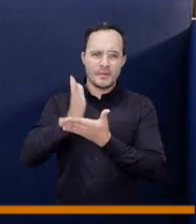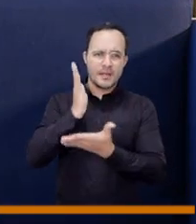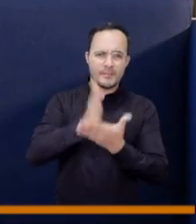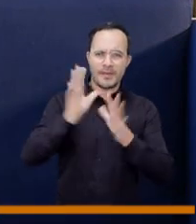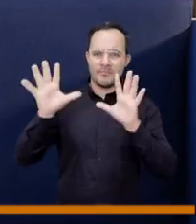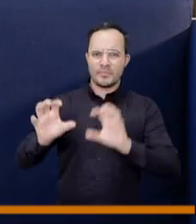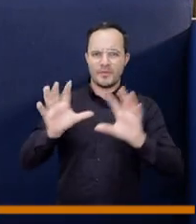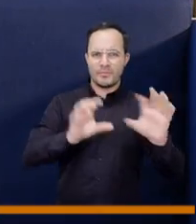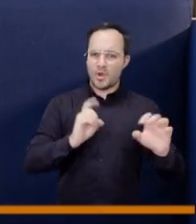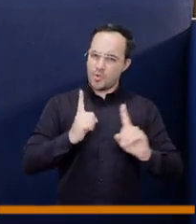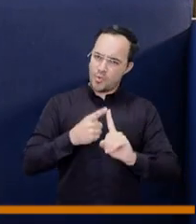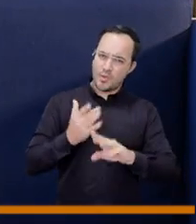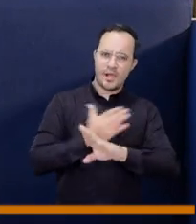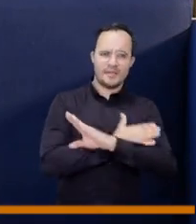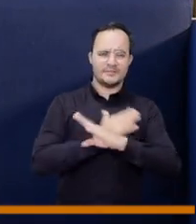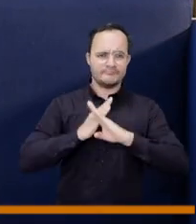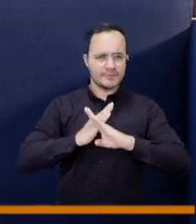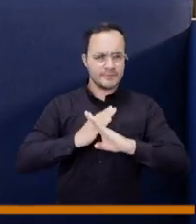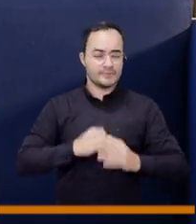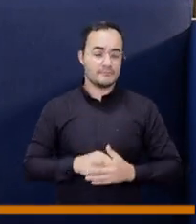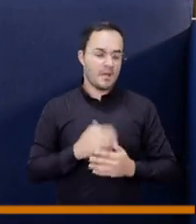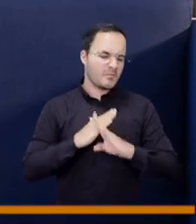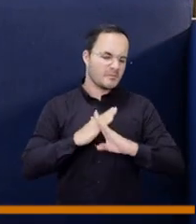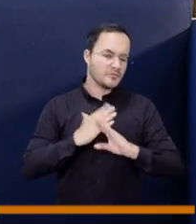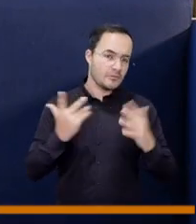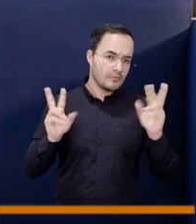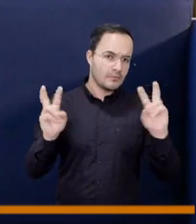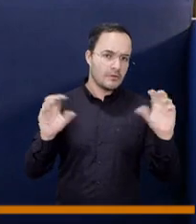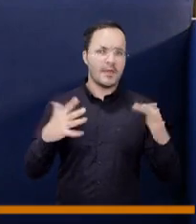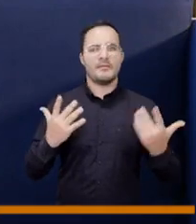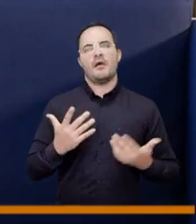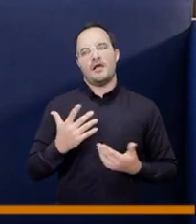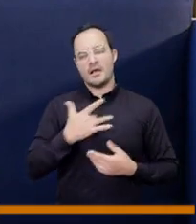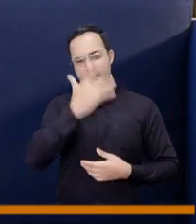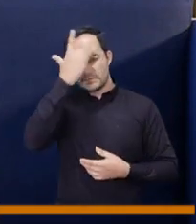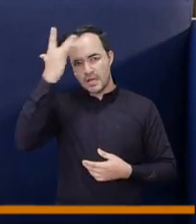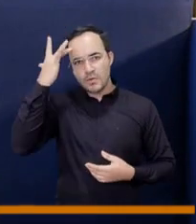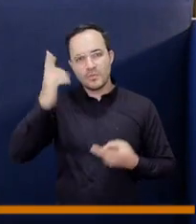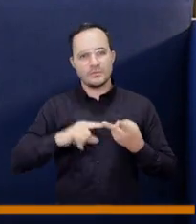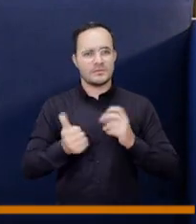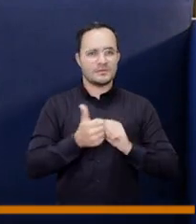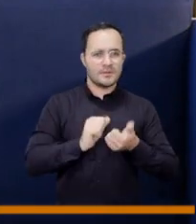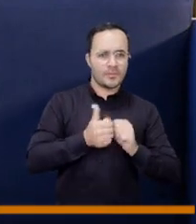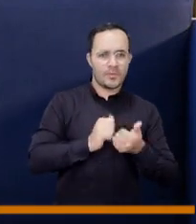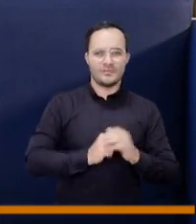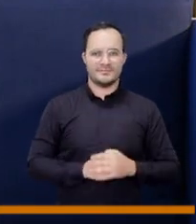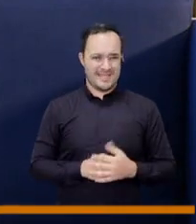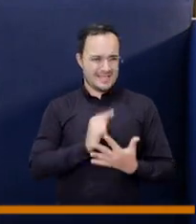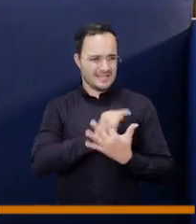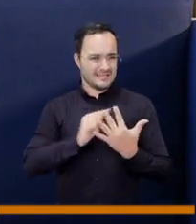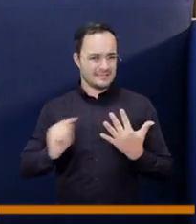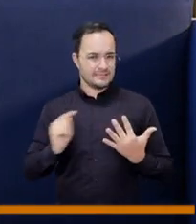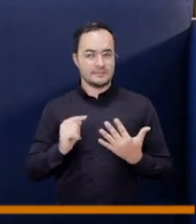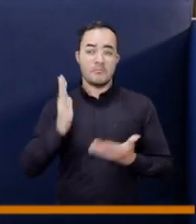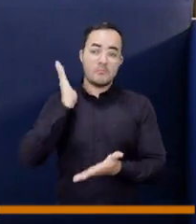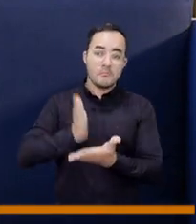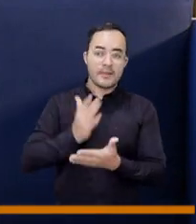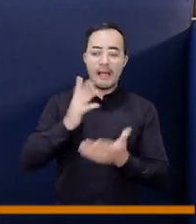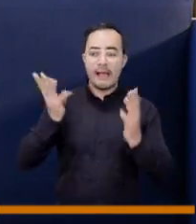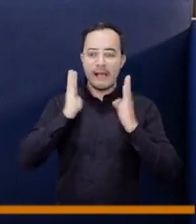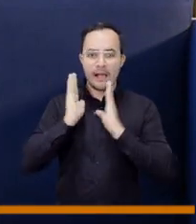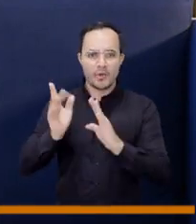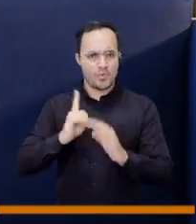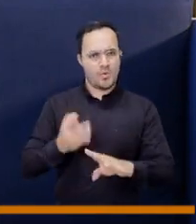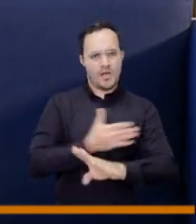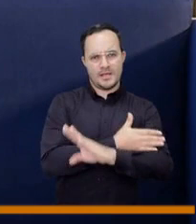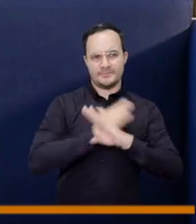en nuestra curul siempre es traer de manera preventiva de hecho los temas de salud mental los temas de deportes los tramos de manera preventiva pero queremos que la ciudad tenga